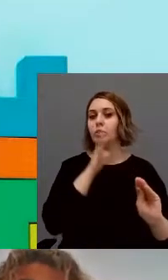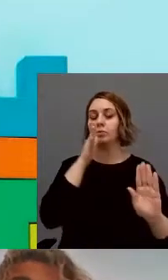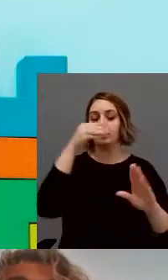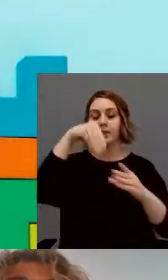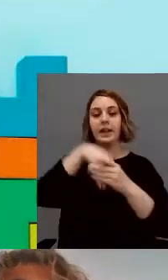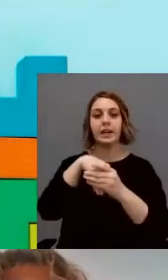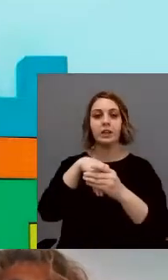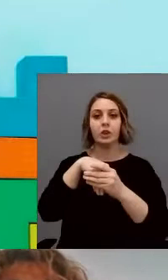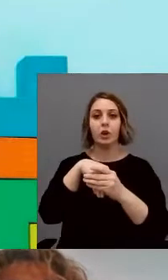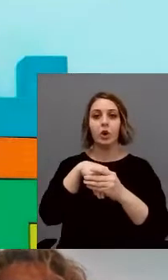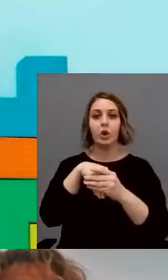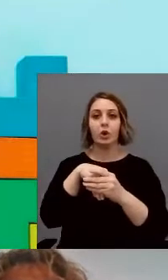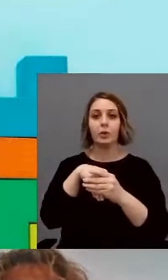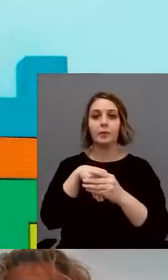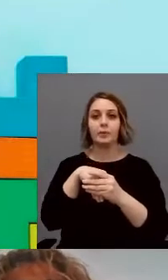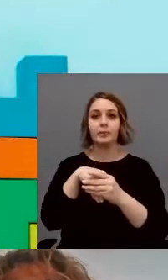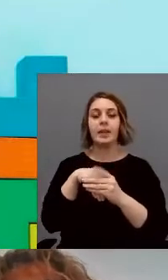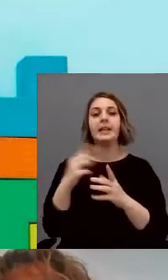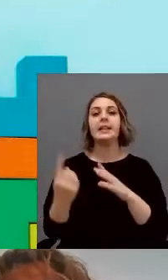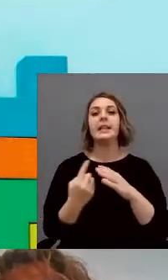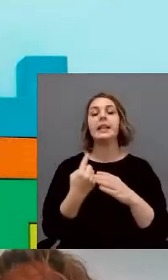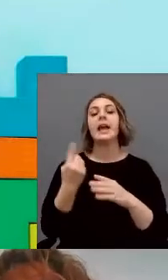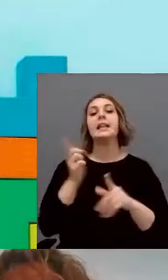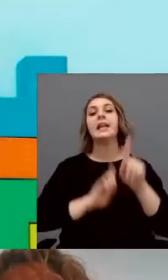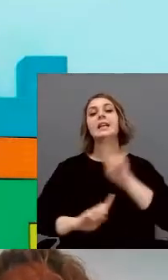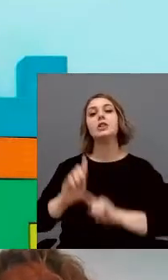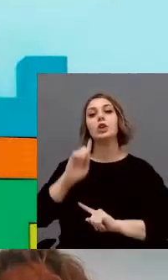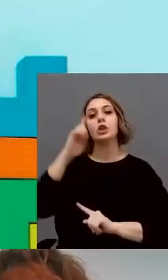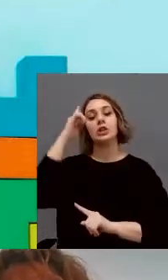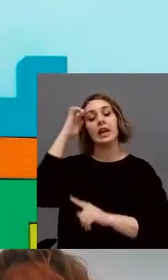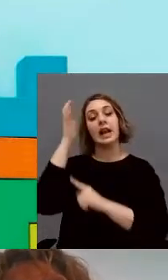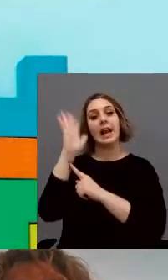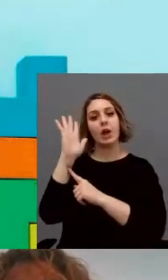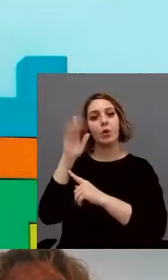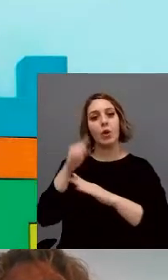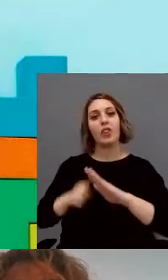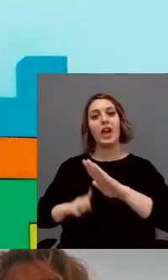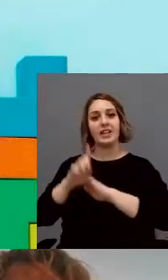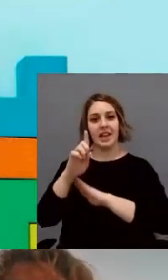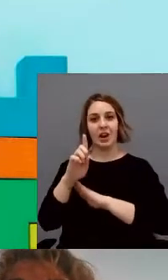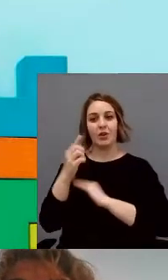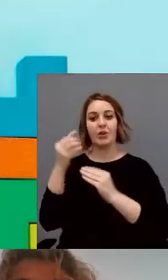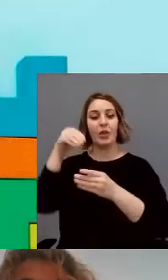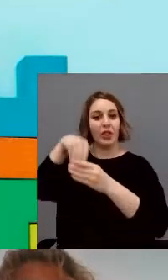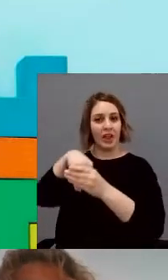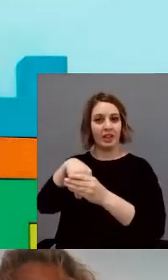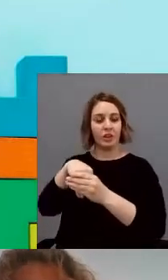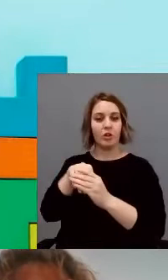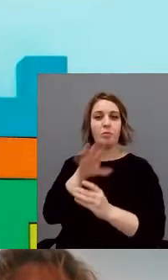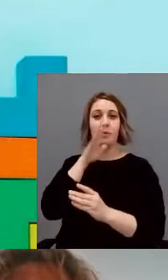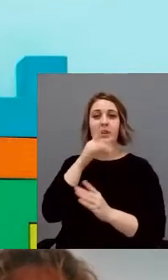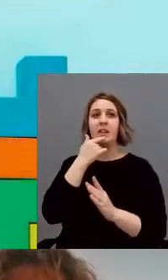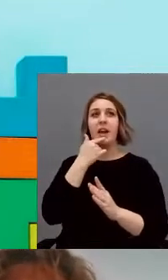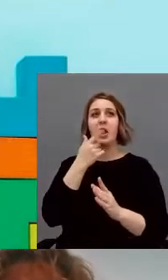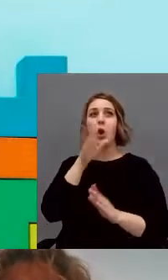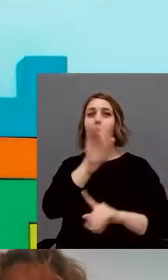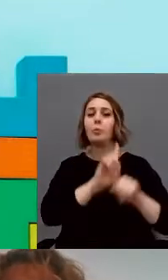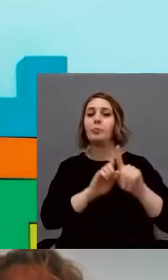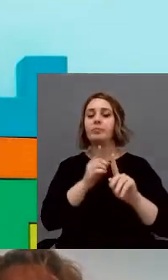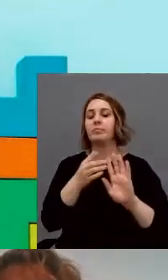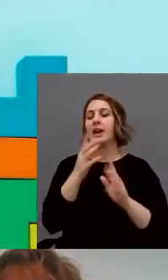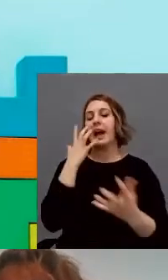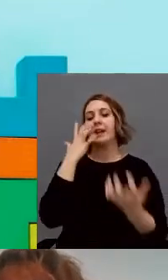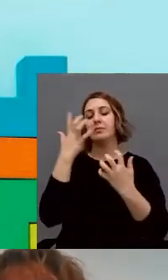dentro de los trastornos del neurodesarrollo y, sobre todo, se caracteriza por un sesgo en la comunicación e interacción